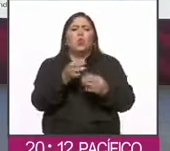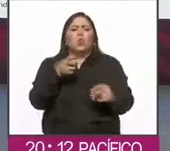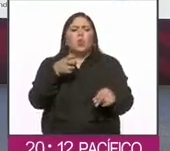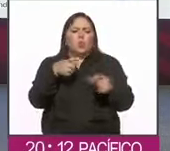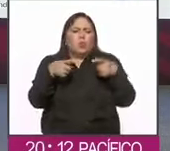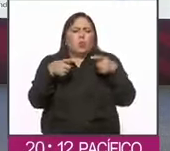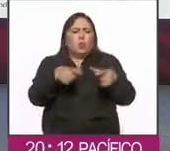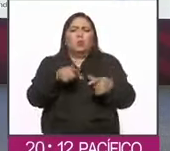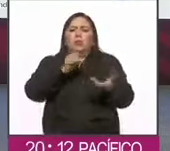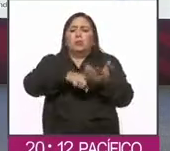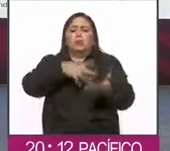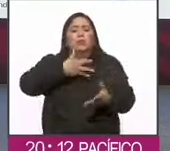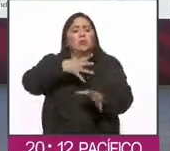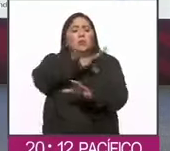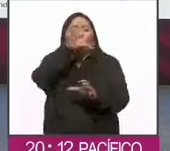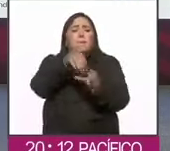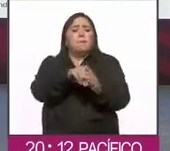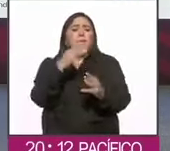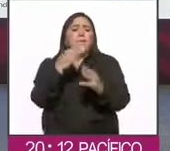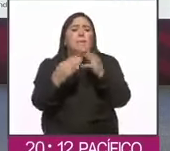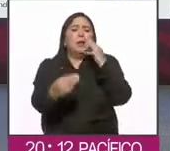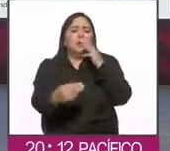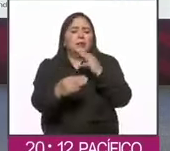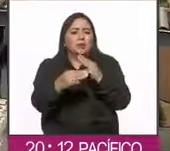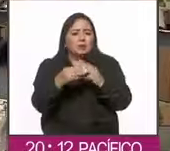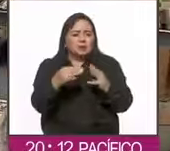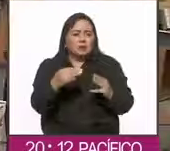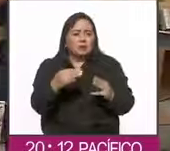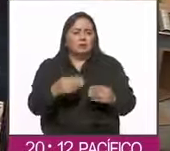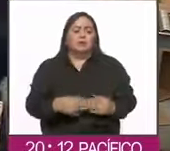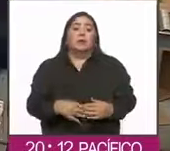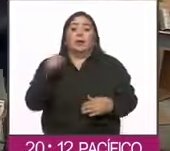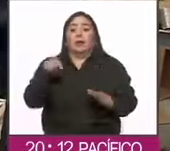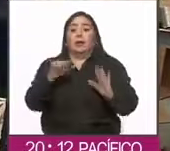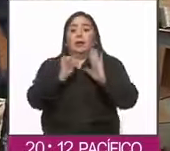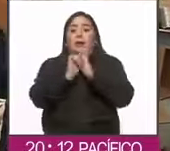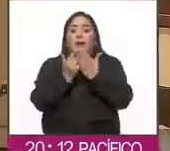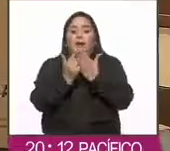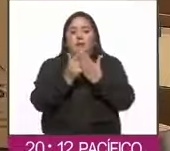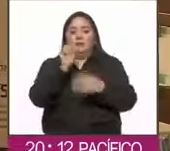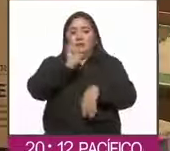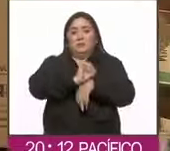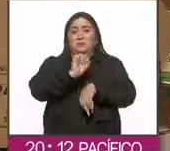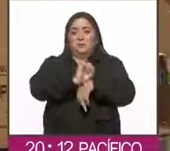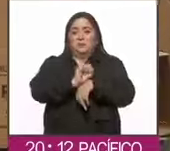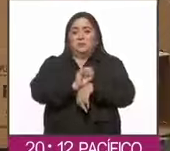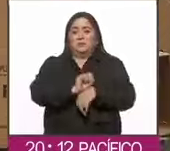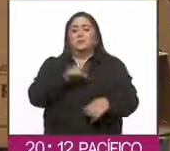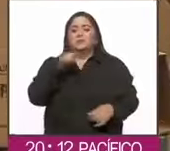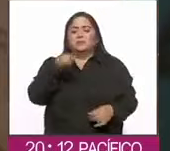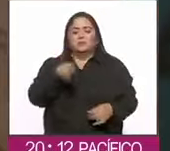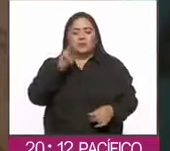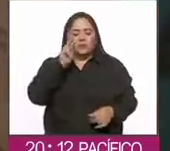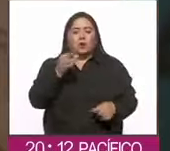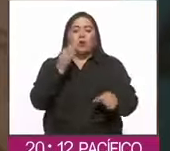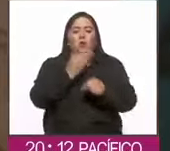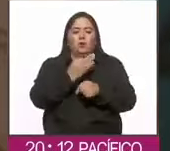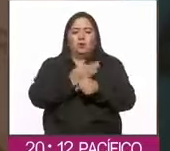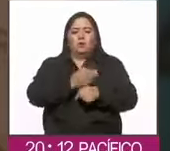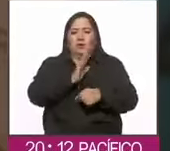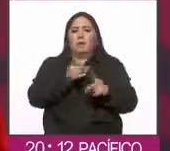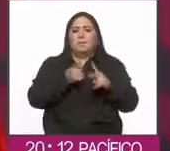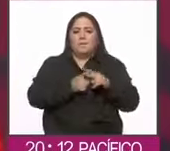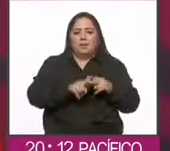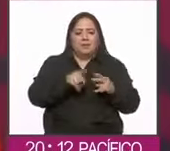todos los materiales, los interactivos. Los libros de texto de secundaria están en proceso de distribución.